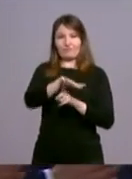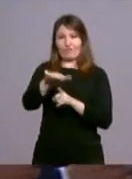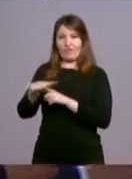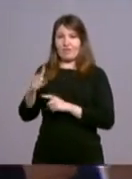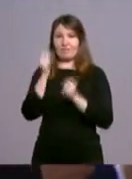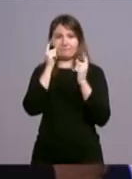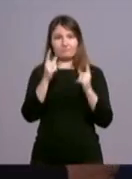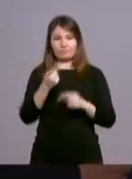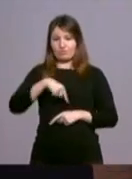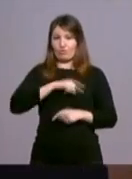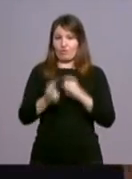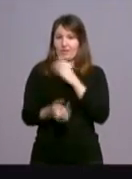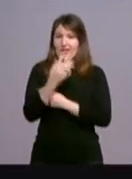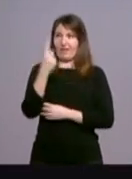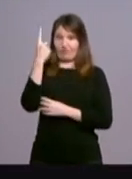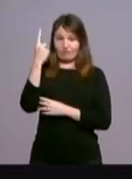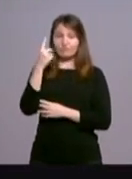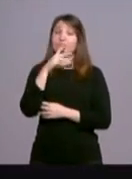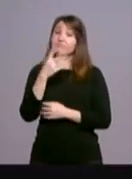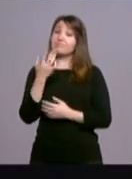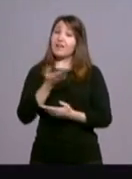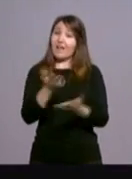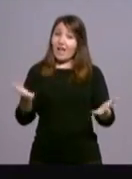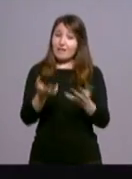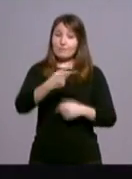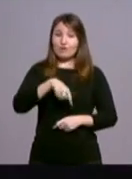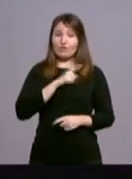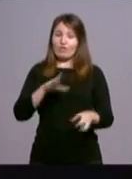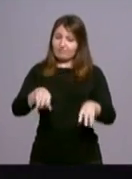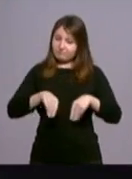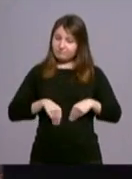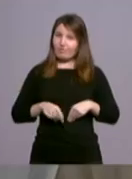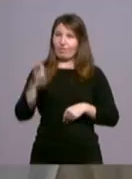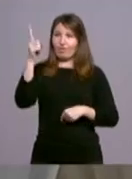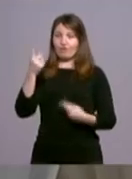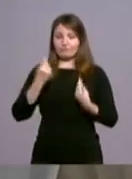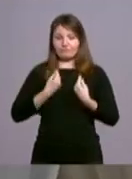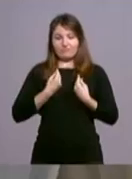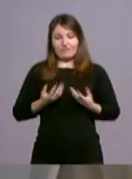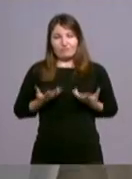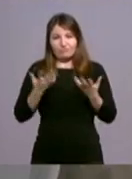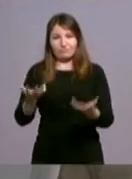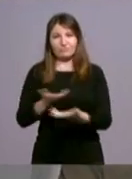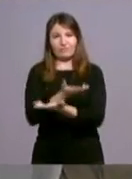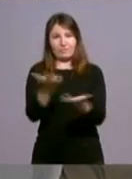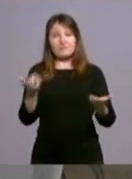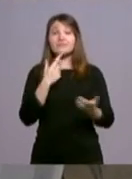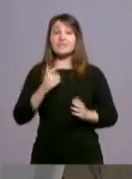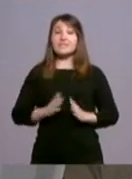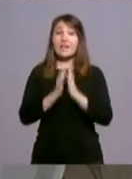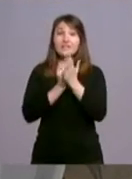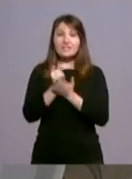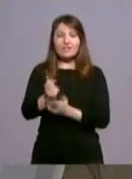este sentido, invitó a acoger la vida de Dios, que siempre nos impulsa a darnos y a no guardarnos. Además, dijo que este santo crea